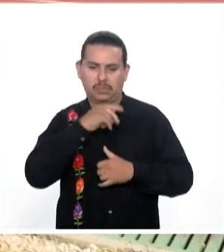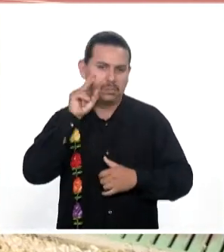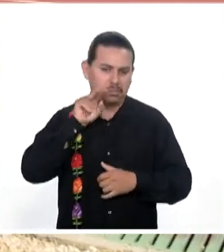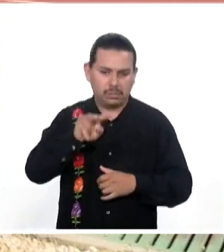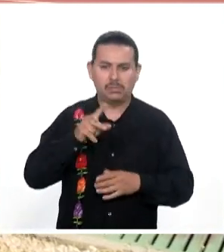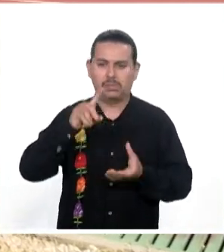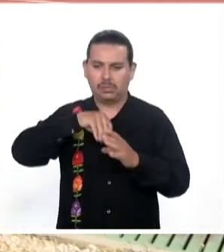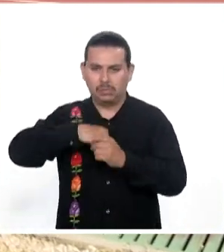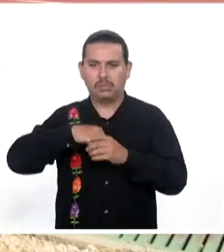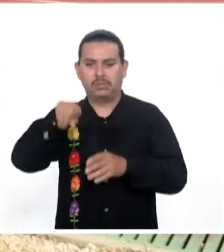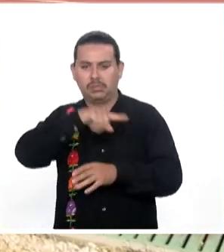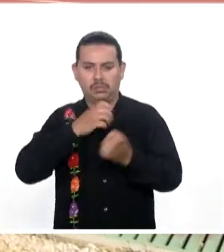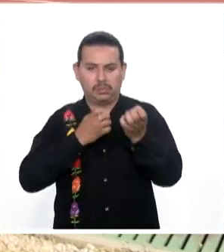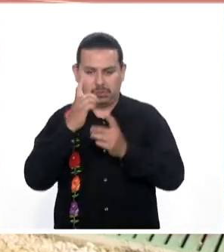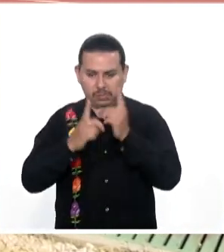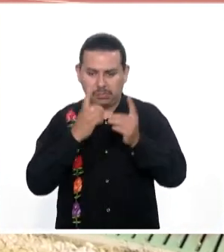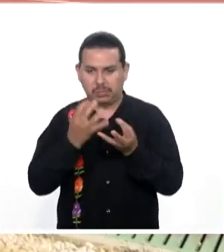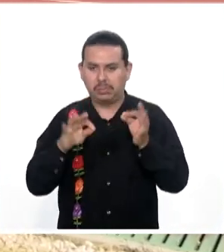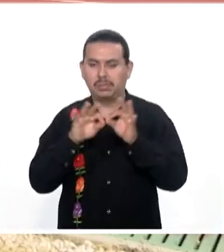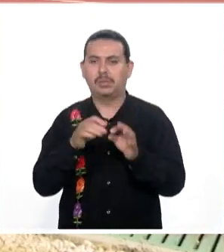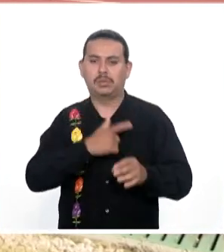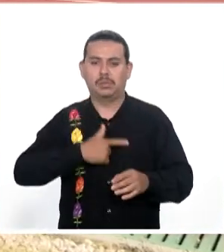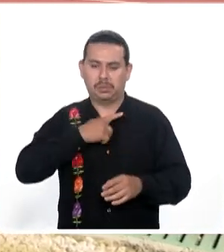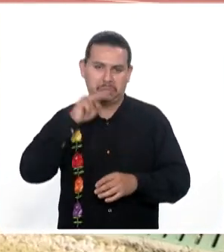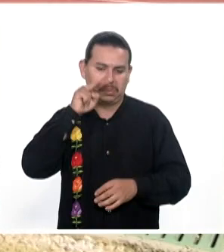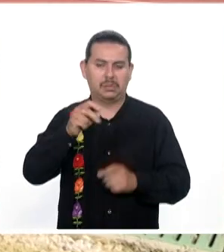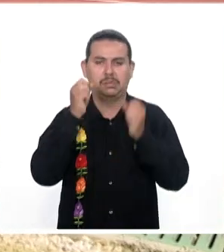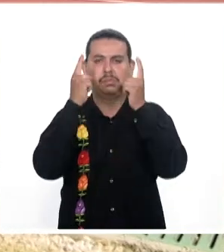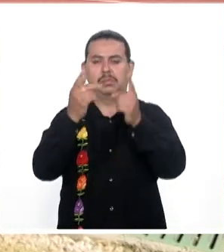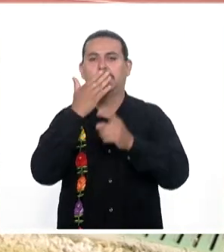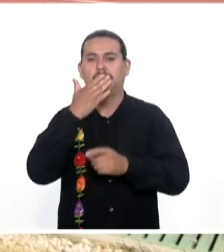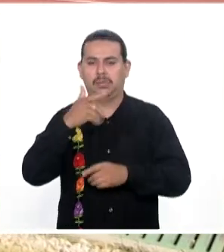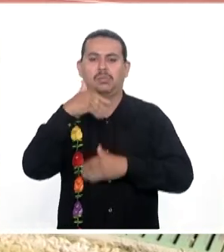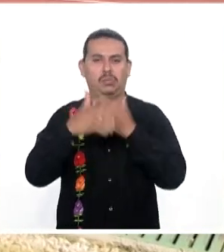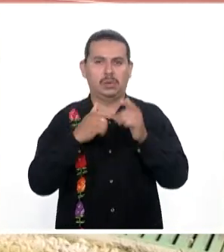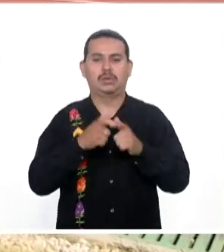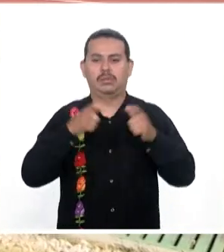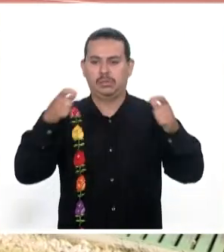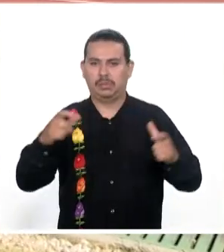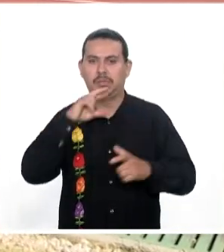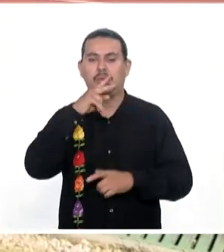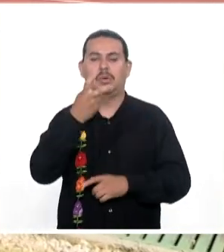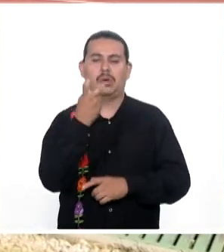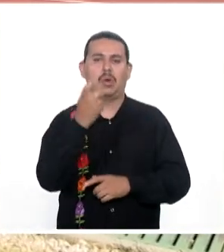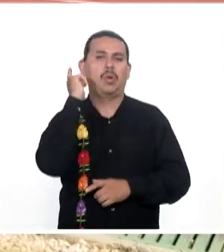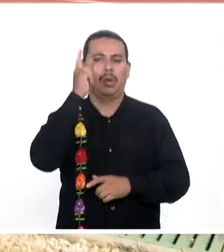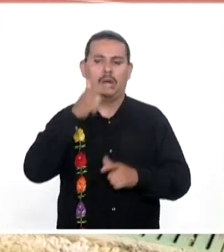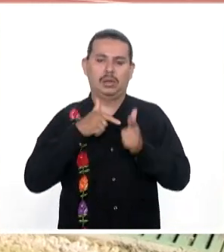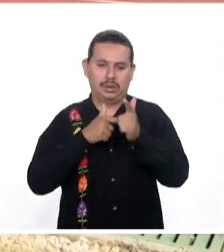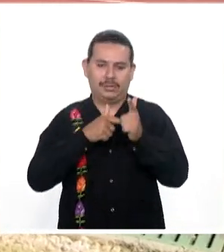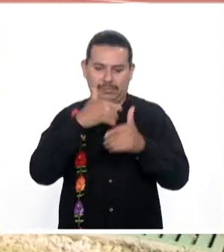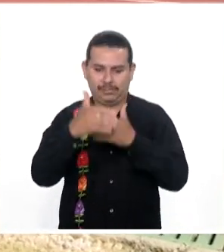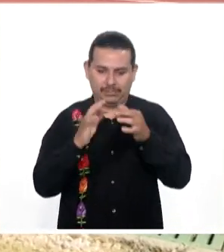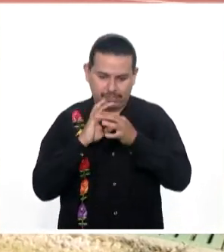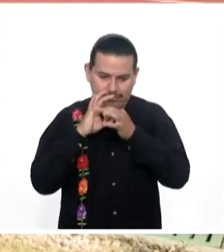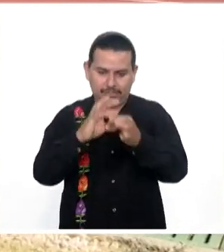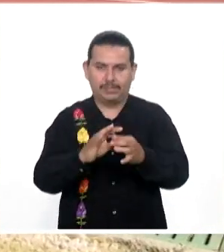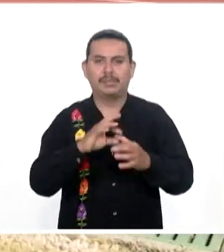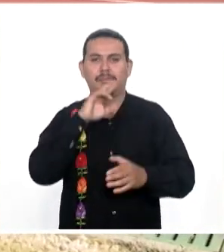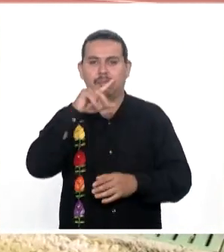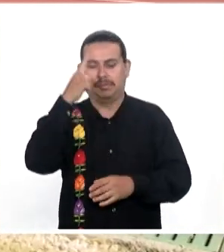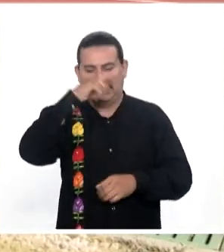Integrados A esta disciplina Deportiva Que me parece Que vamos creciendo Ojalá así sigan Las diferentes regiones Trabajando